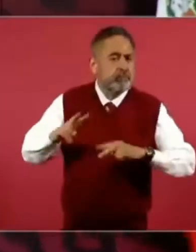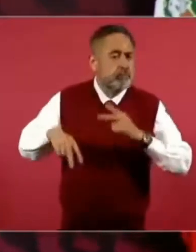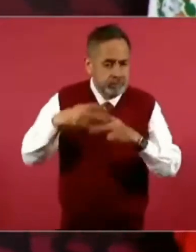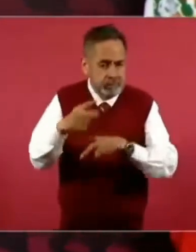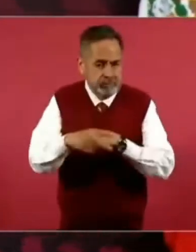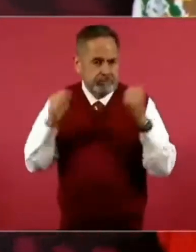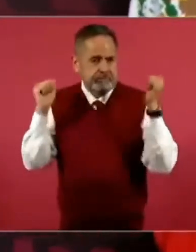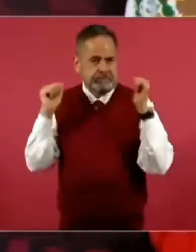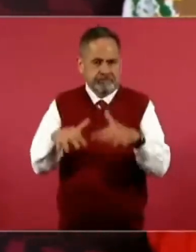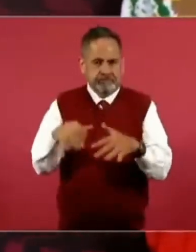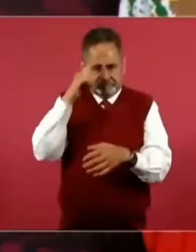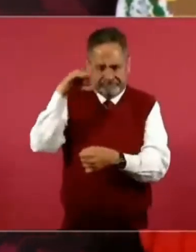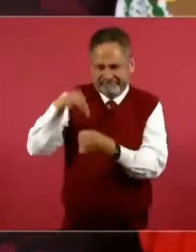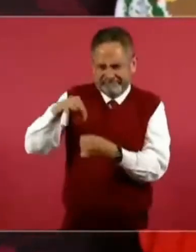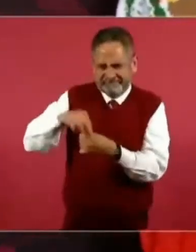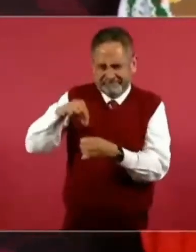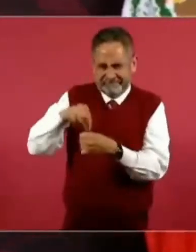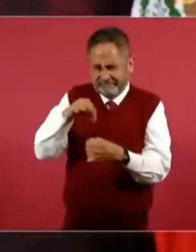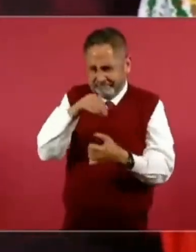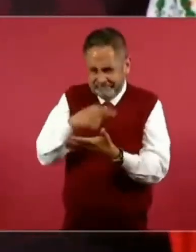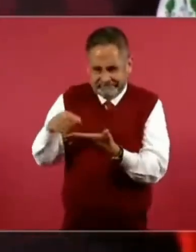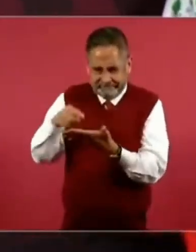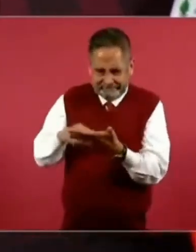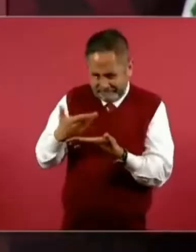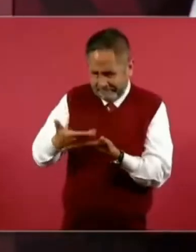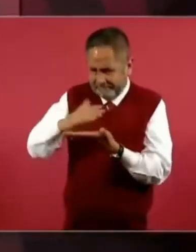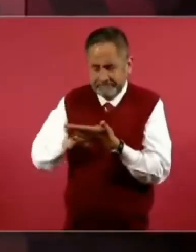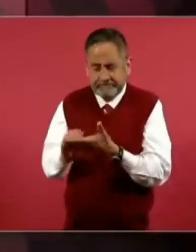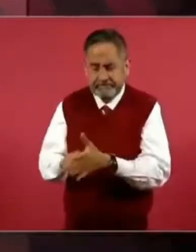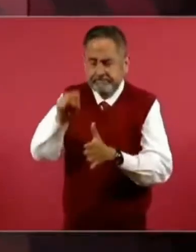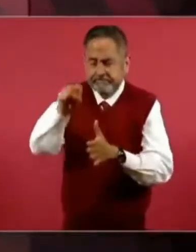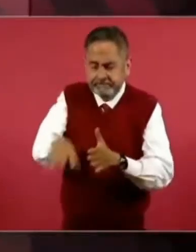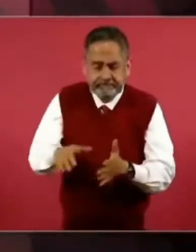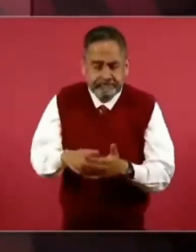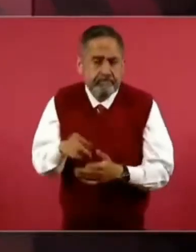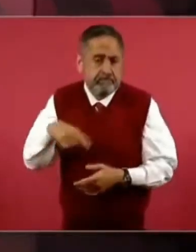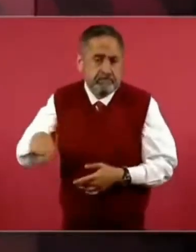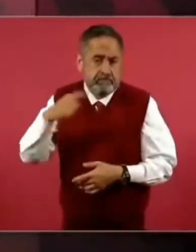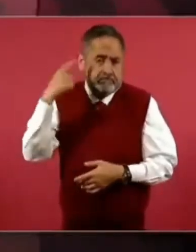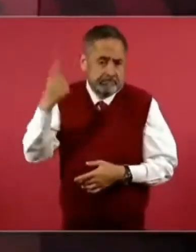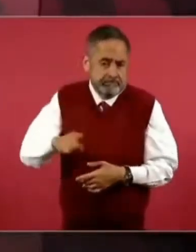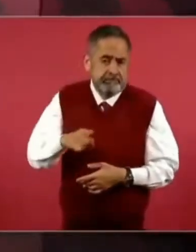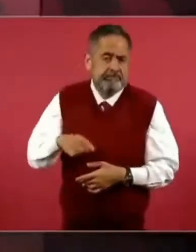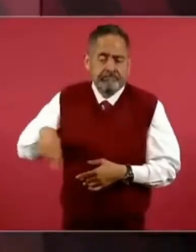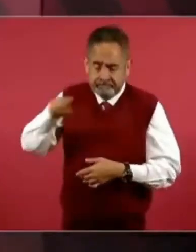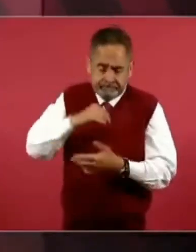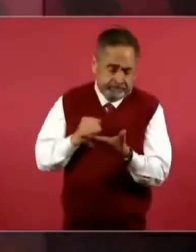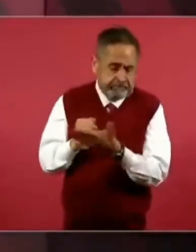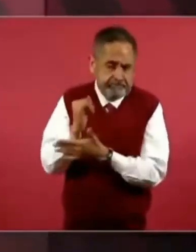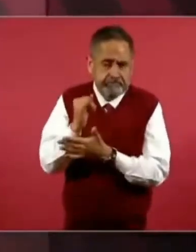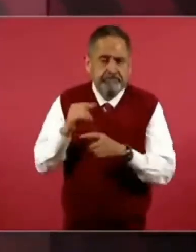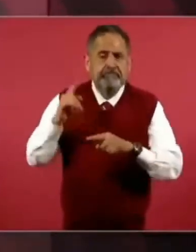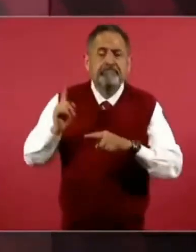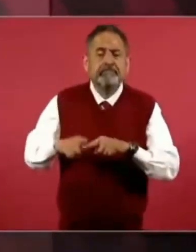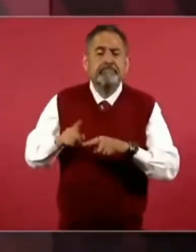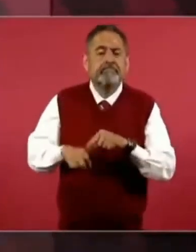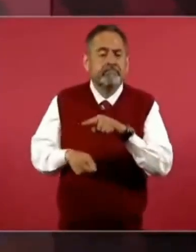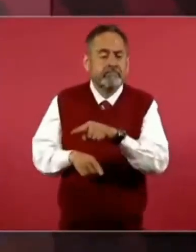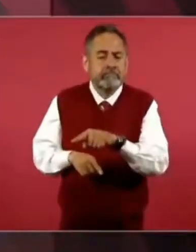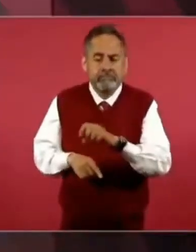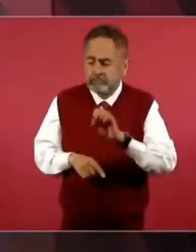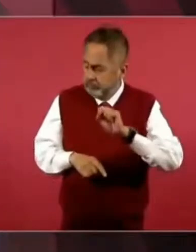en elecciones democráticas decidió dar